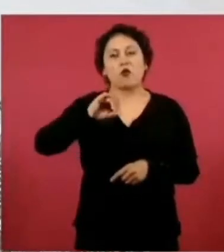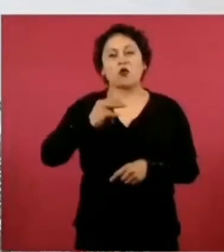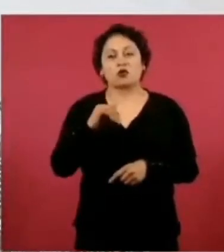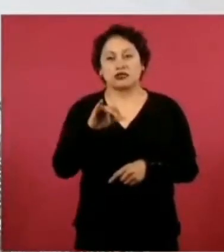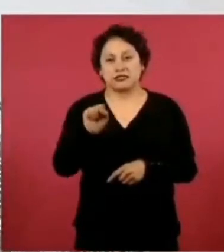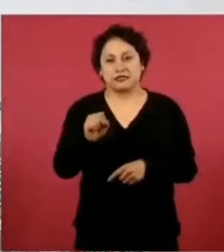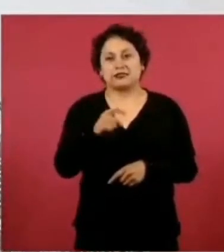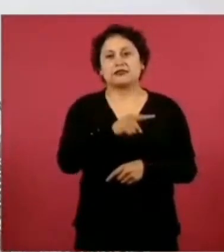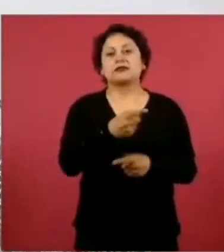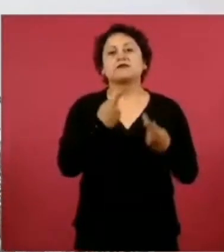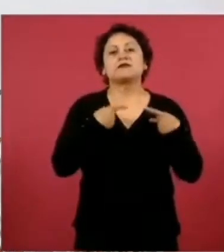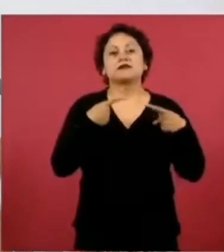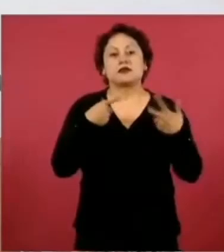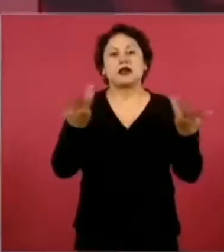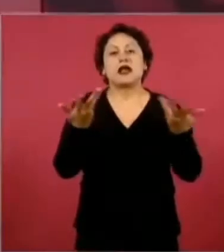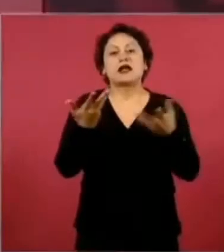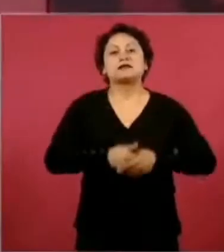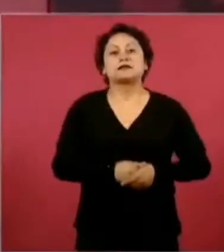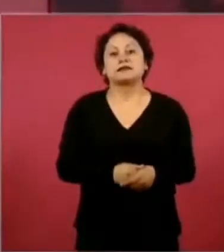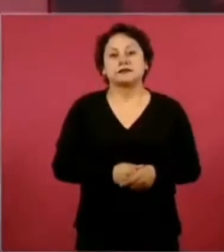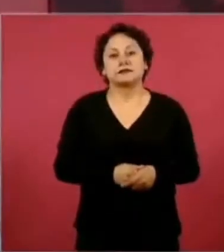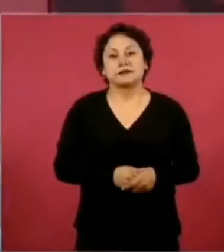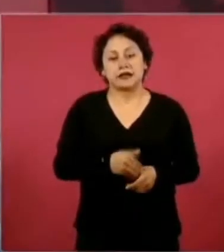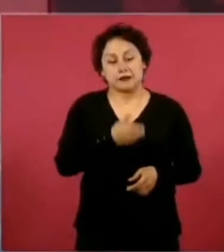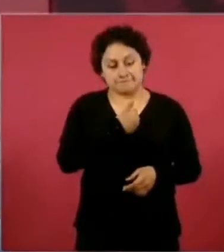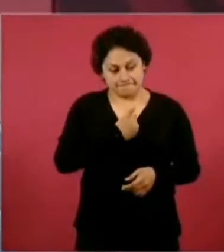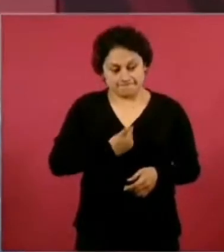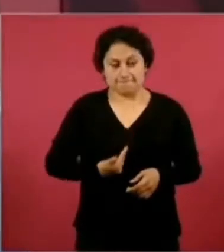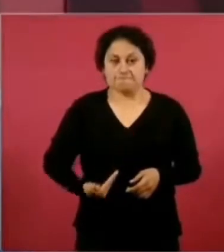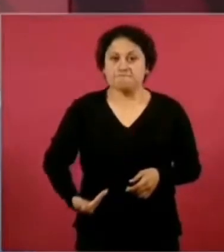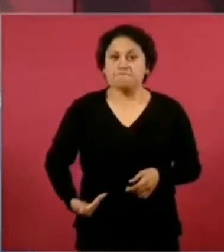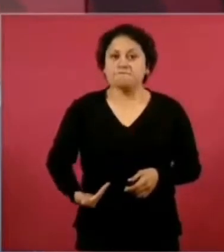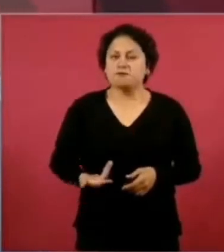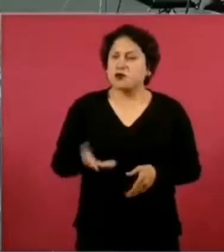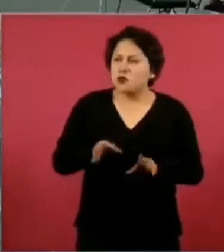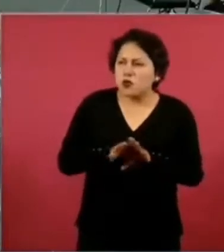¿Cómo es?